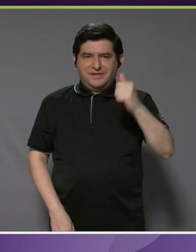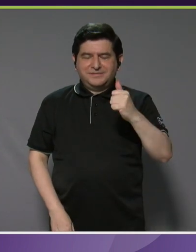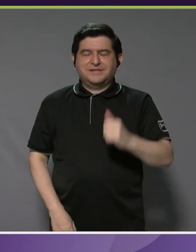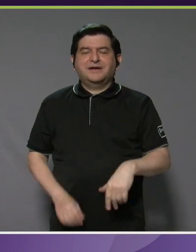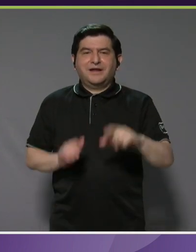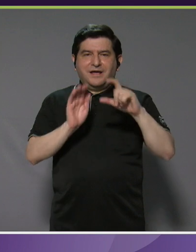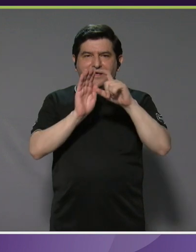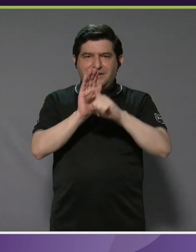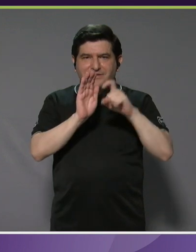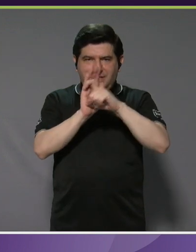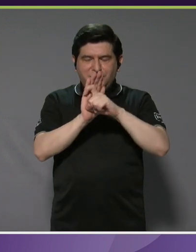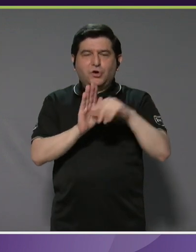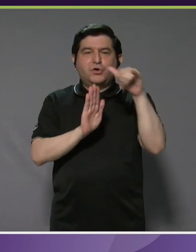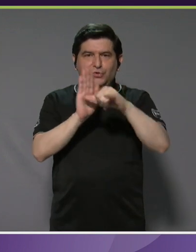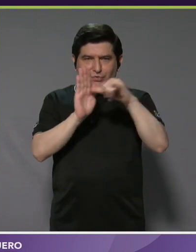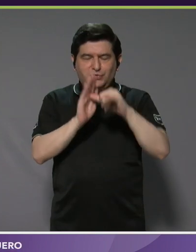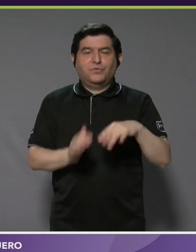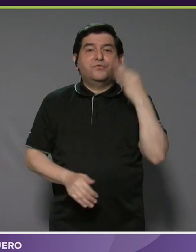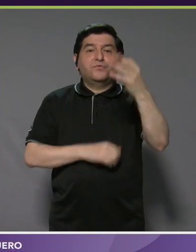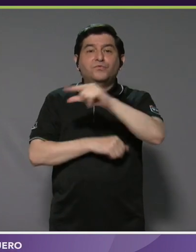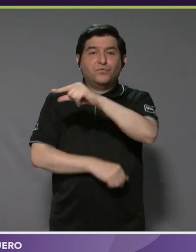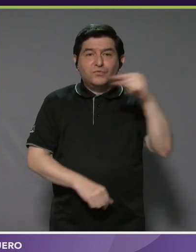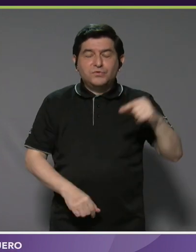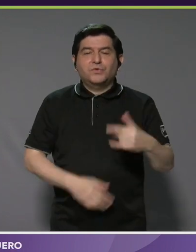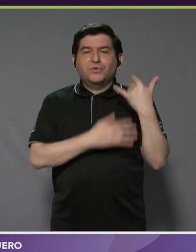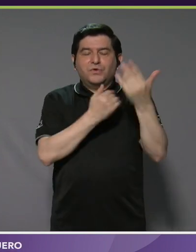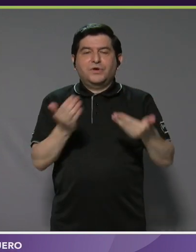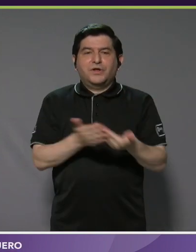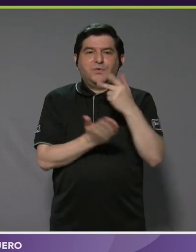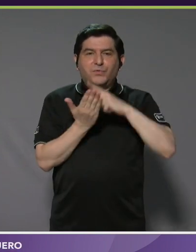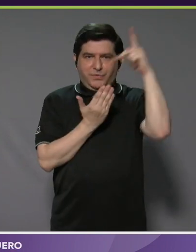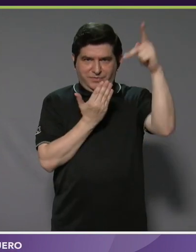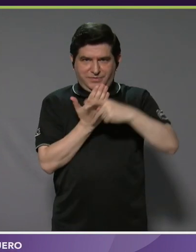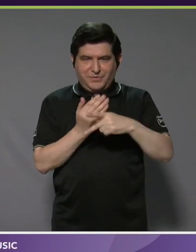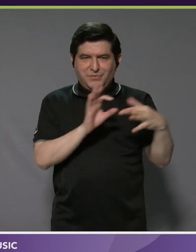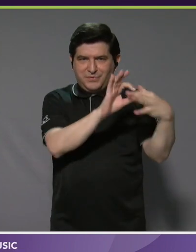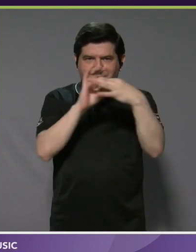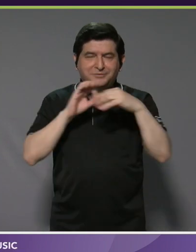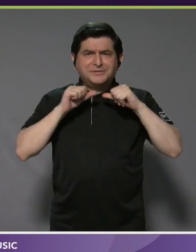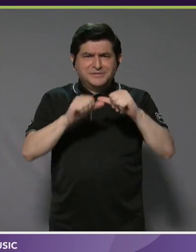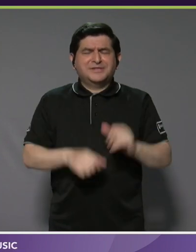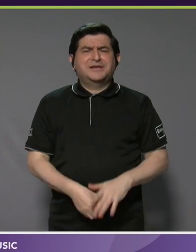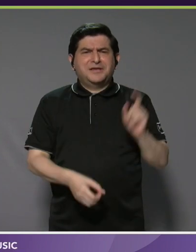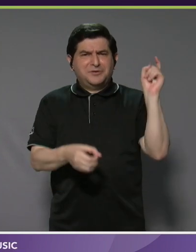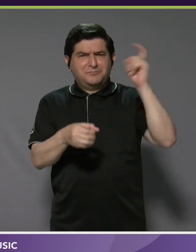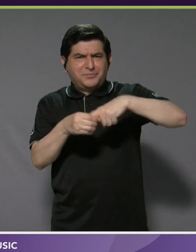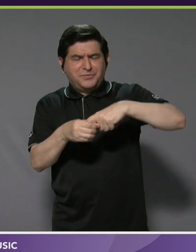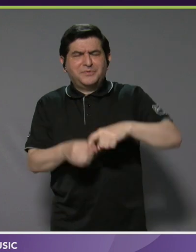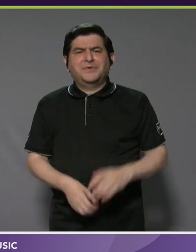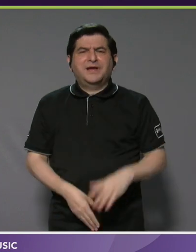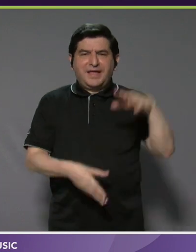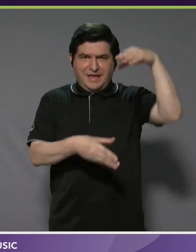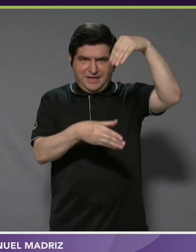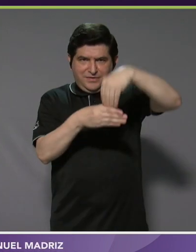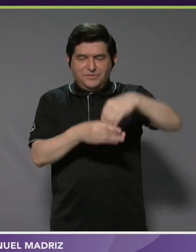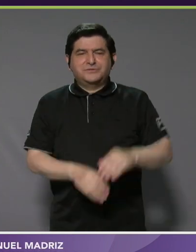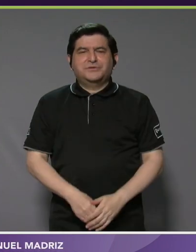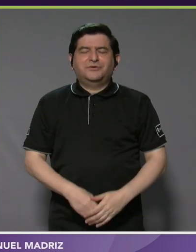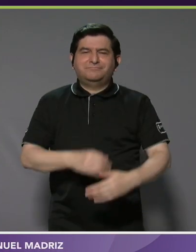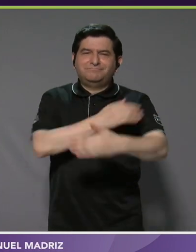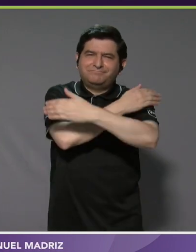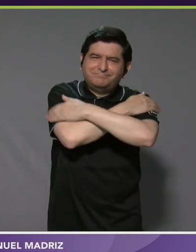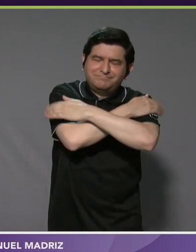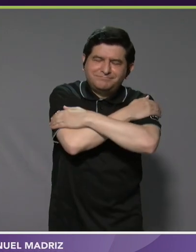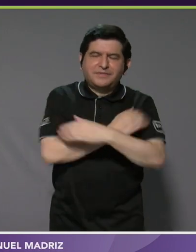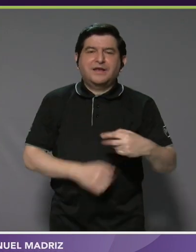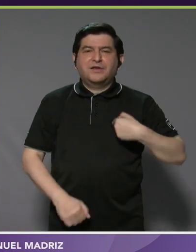y TikTok. La próxima semana les esperamos con un nuevo estreno de Nexos para seguir apuntándonos a la inclusión. Les mando un fuerte